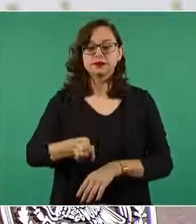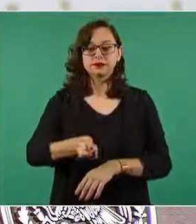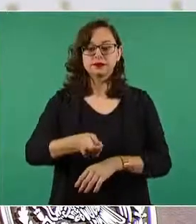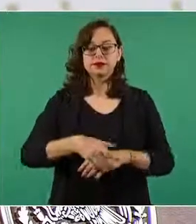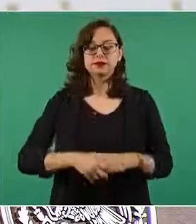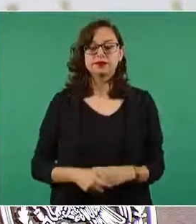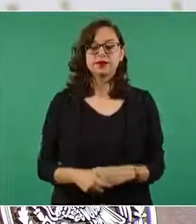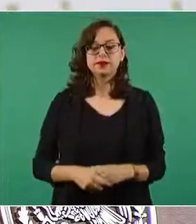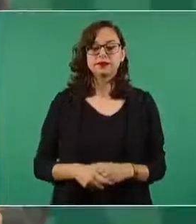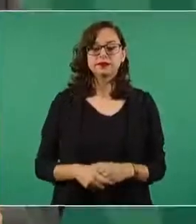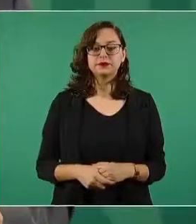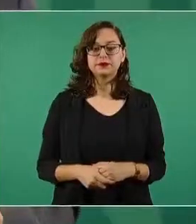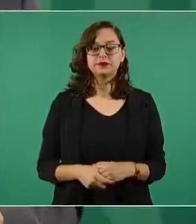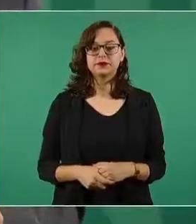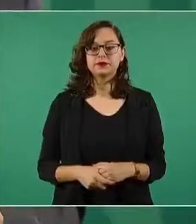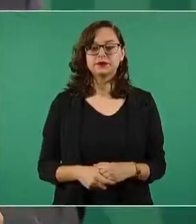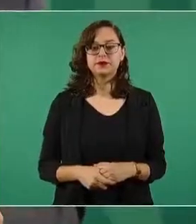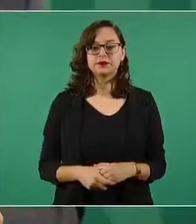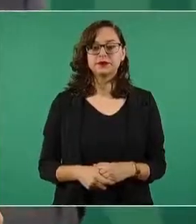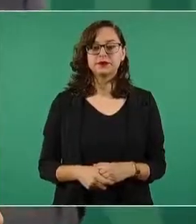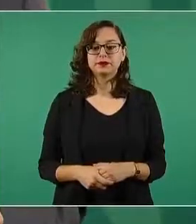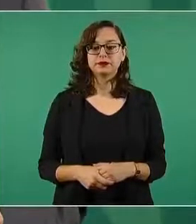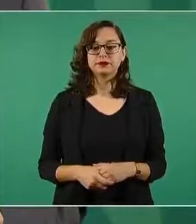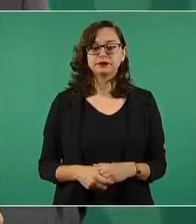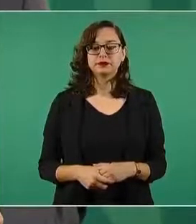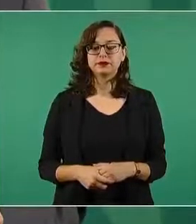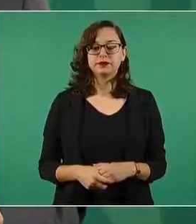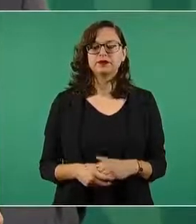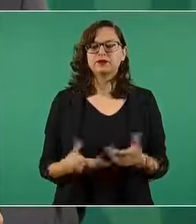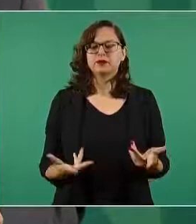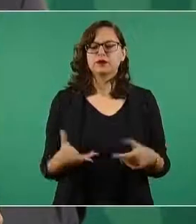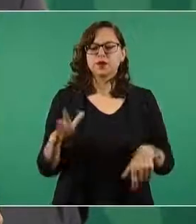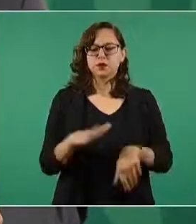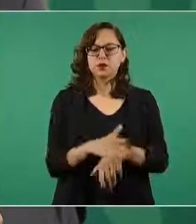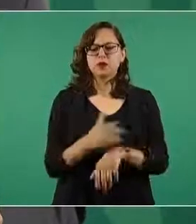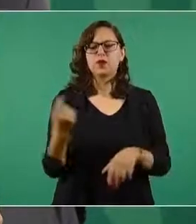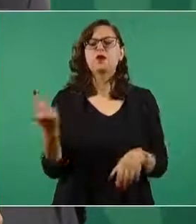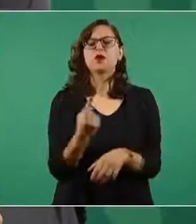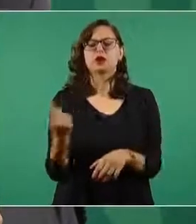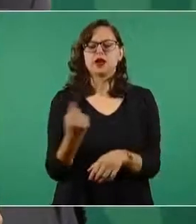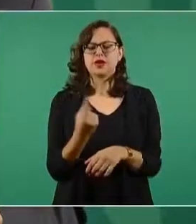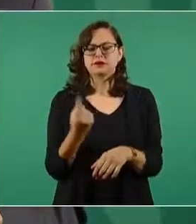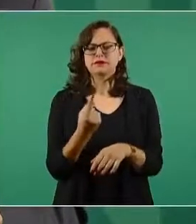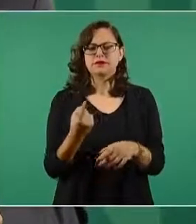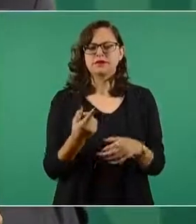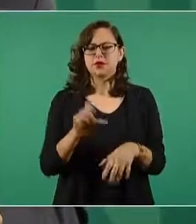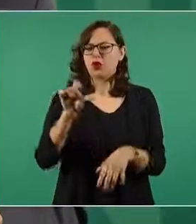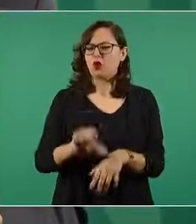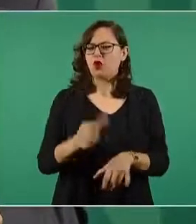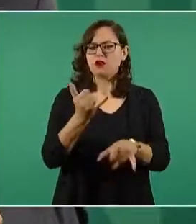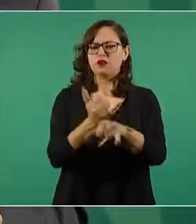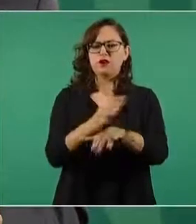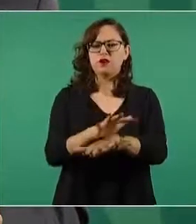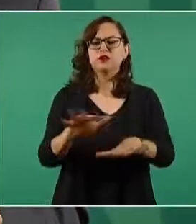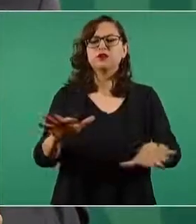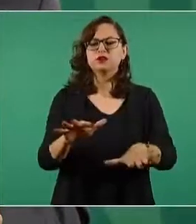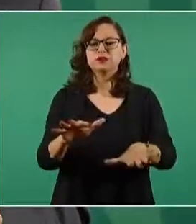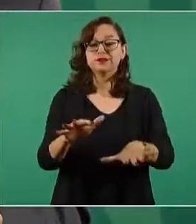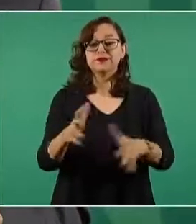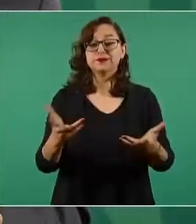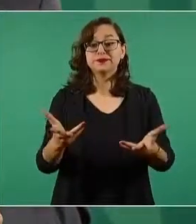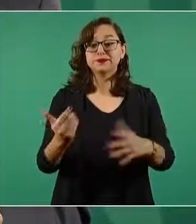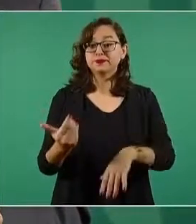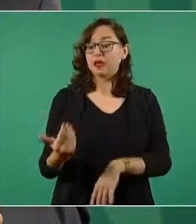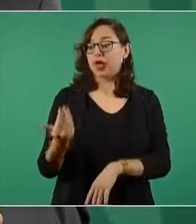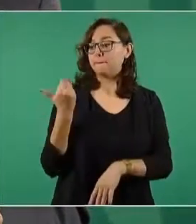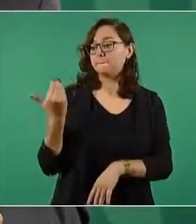deriva de una denuncia que hizo el